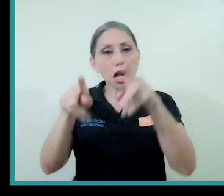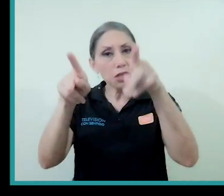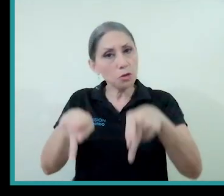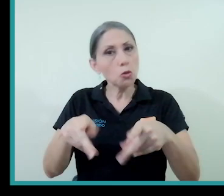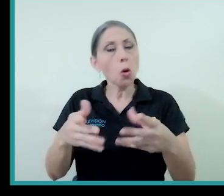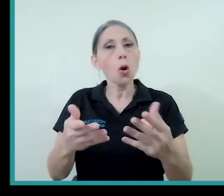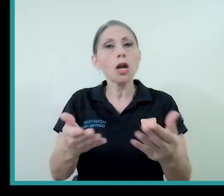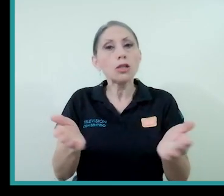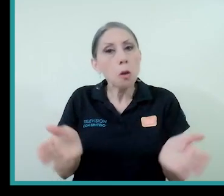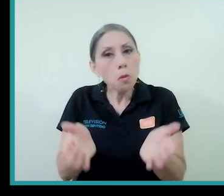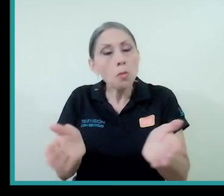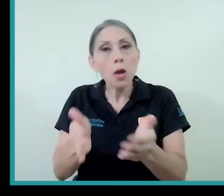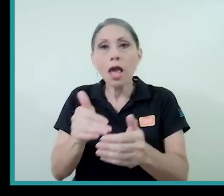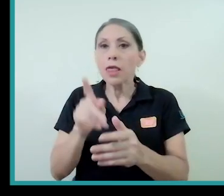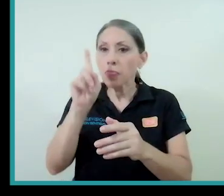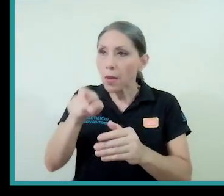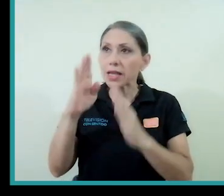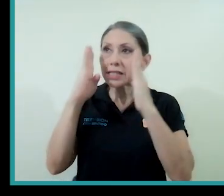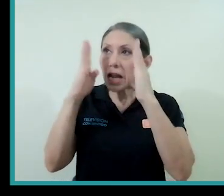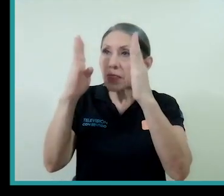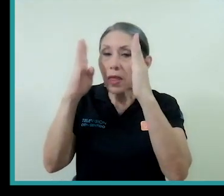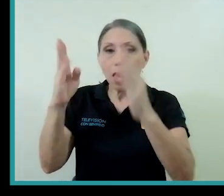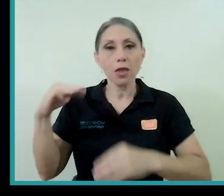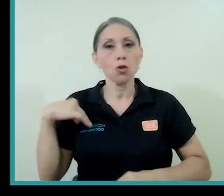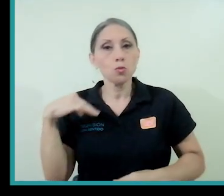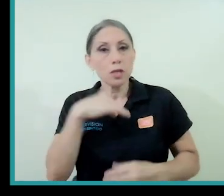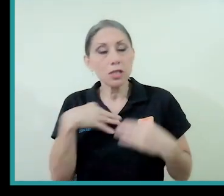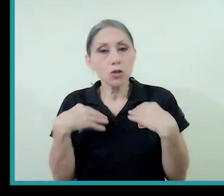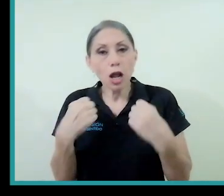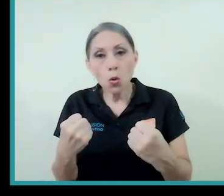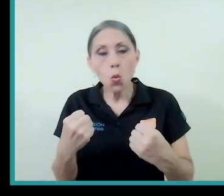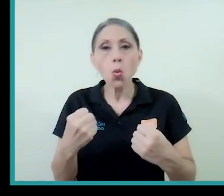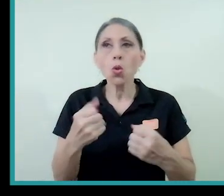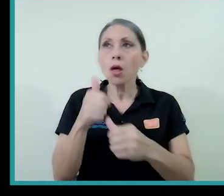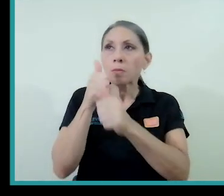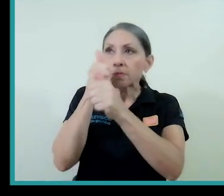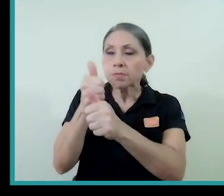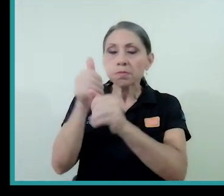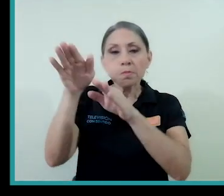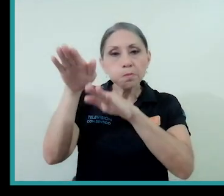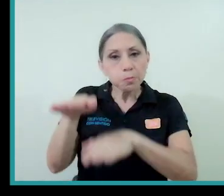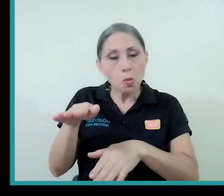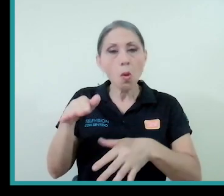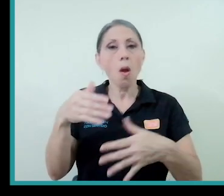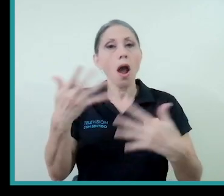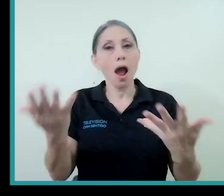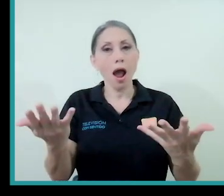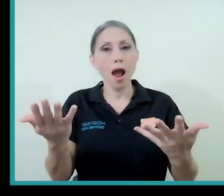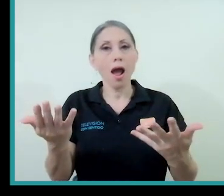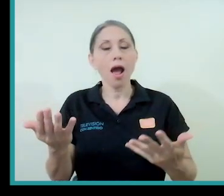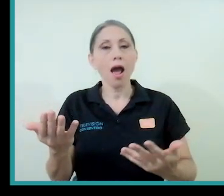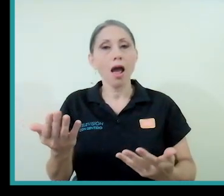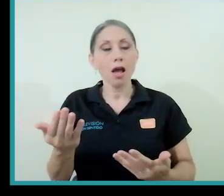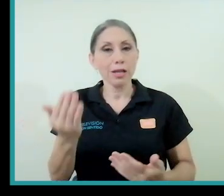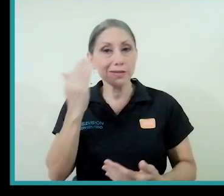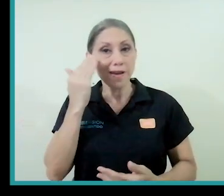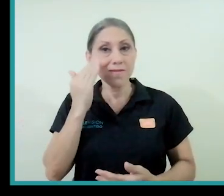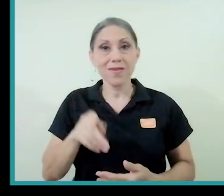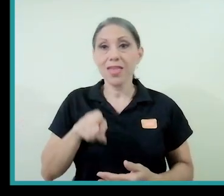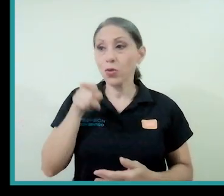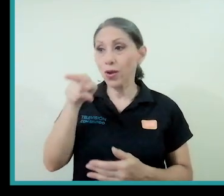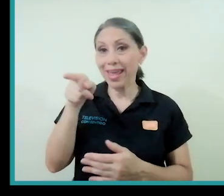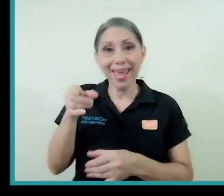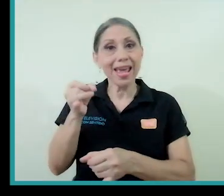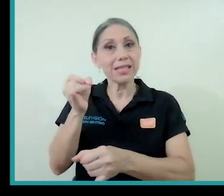los protocolos que emite el Ministerio de Salud como una entidad que basa sus propuestas en